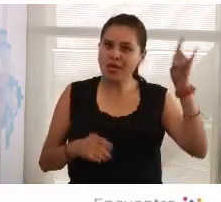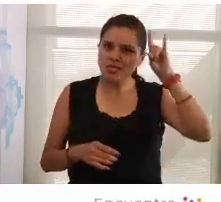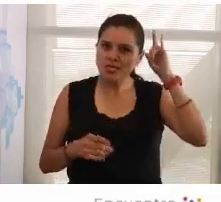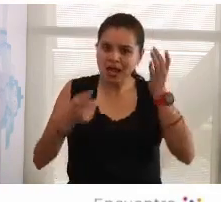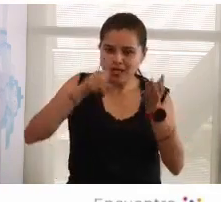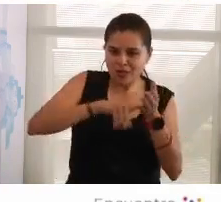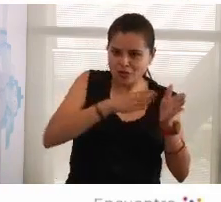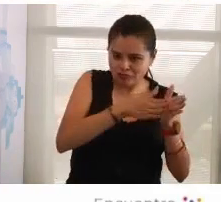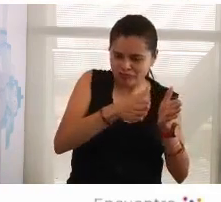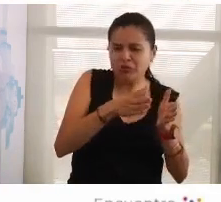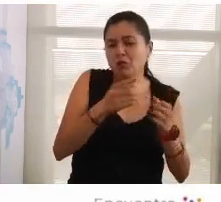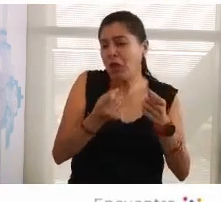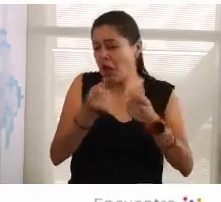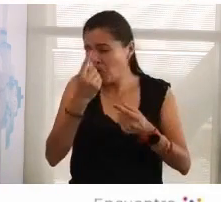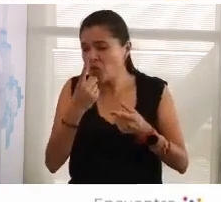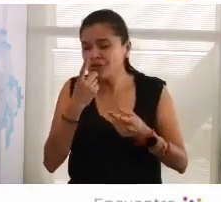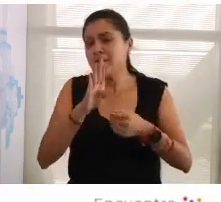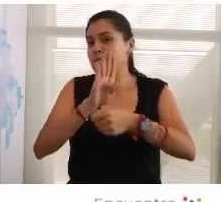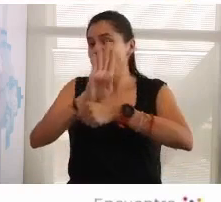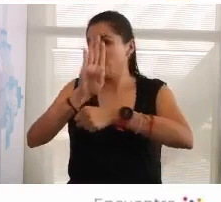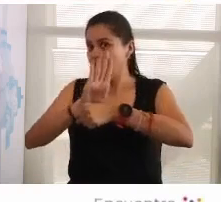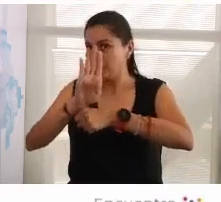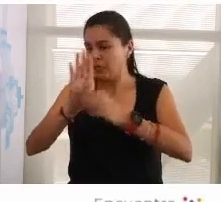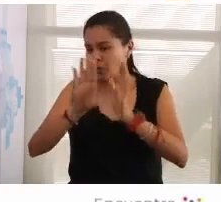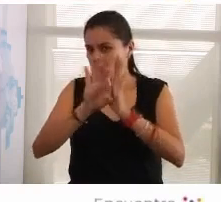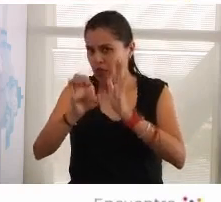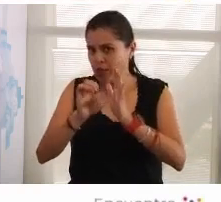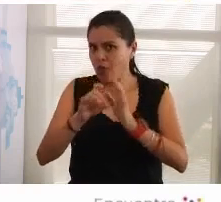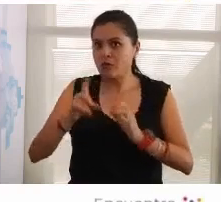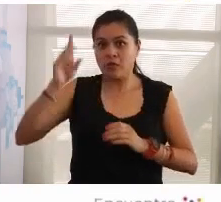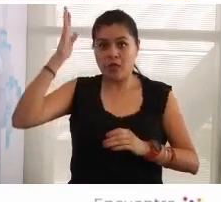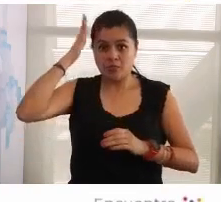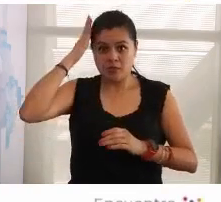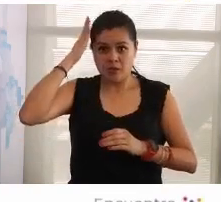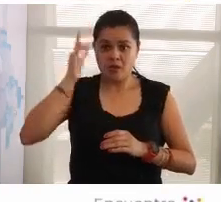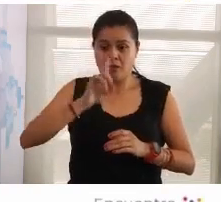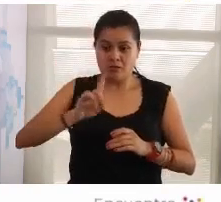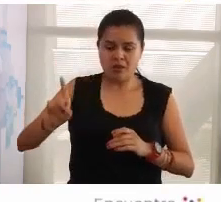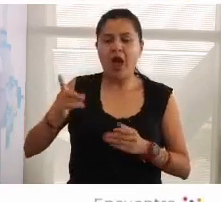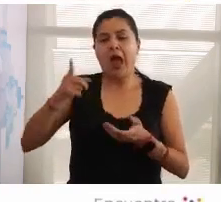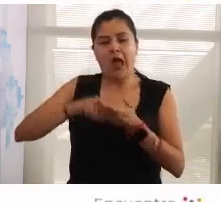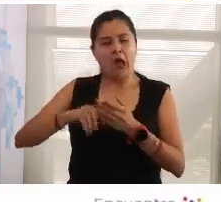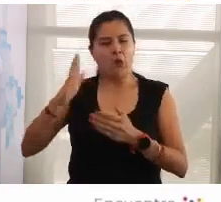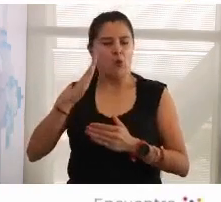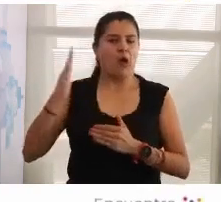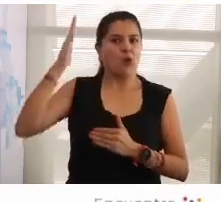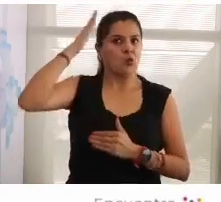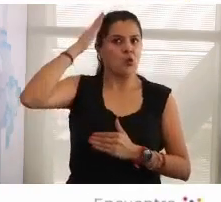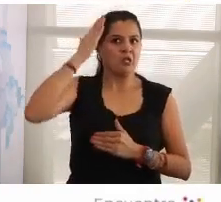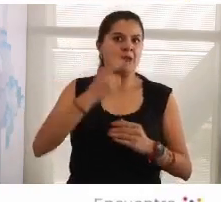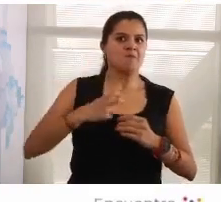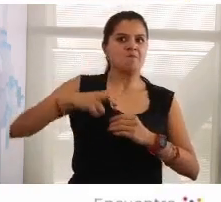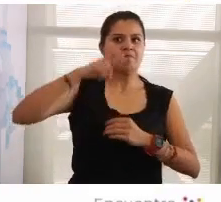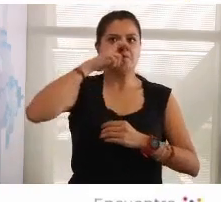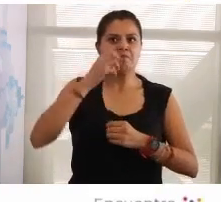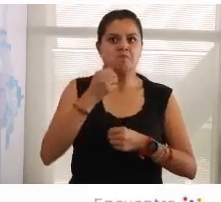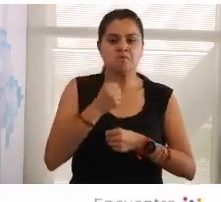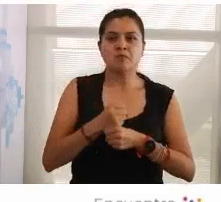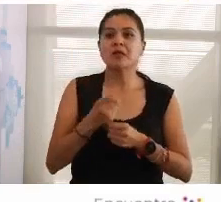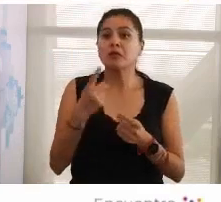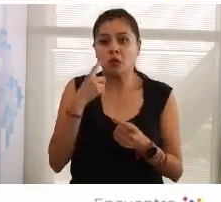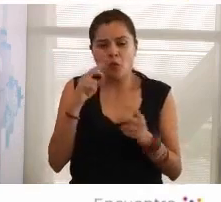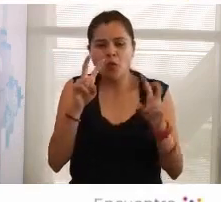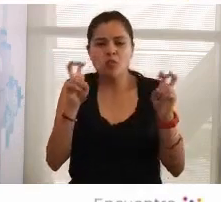autoritaria pero en otros países con brasil el peligro viene por una derecha autoritaria o en el salvador o sea yo creo que más que hablar y sería un tema para